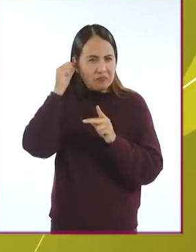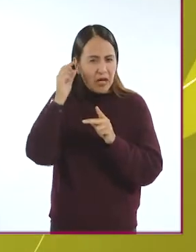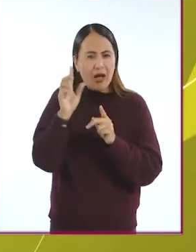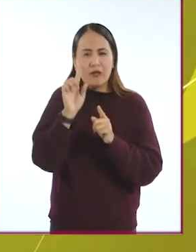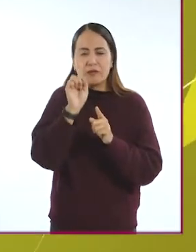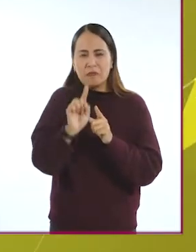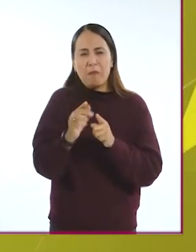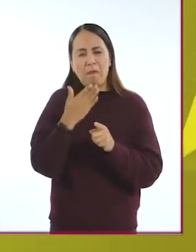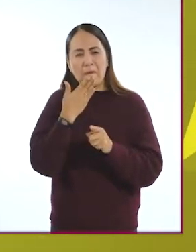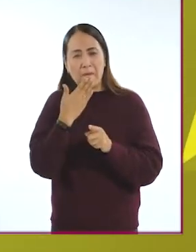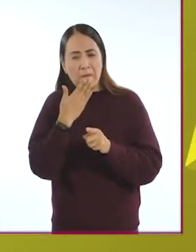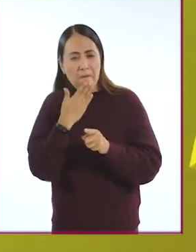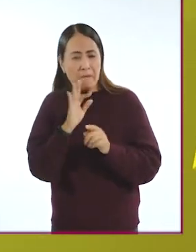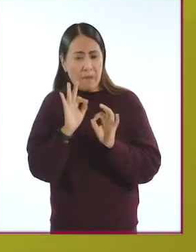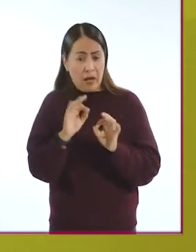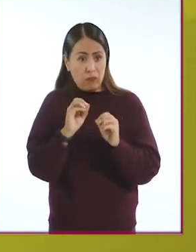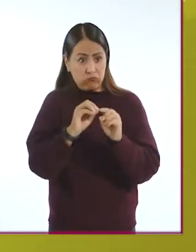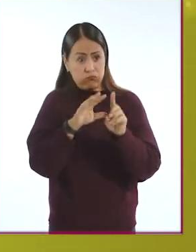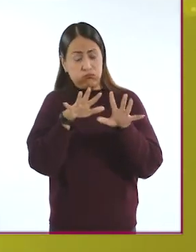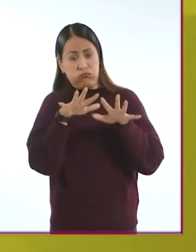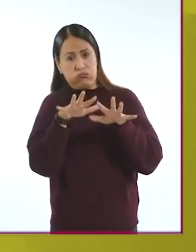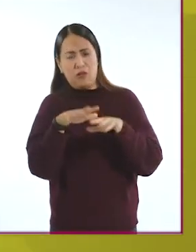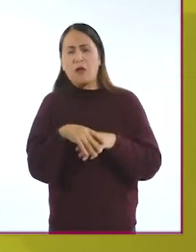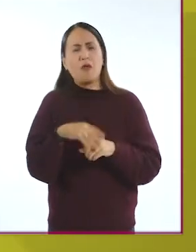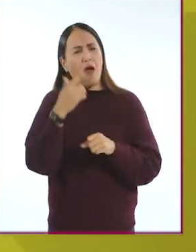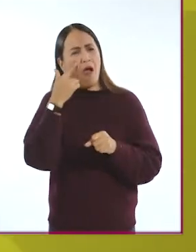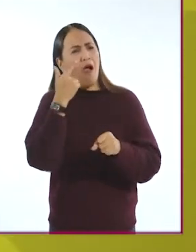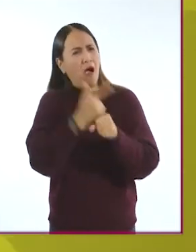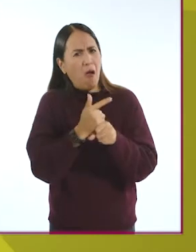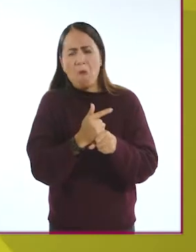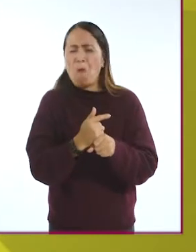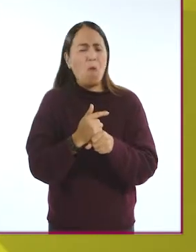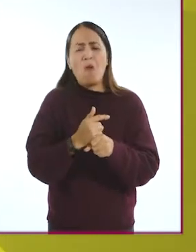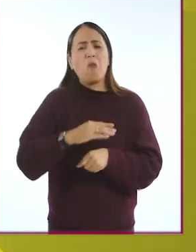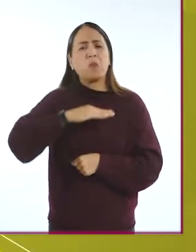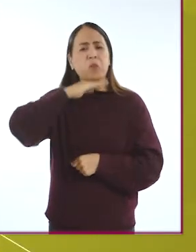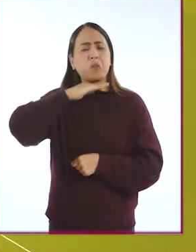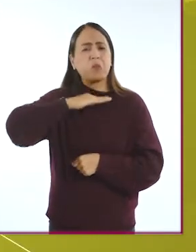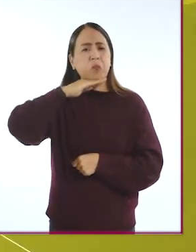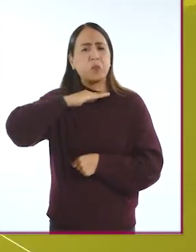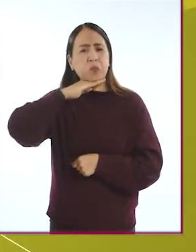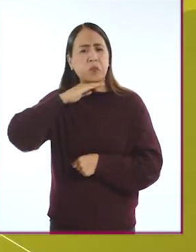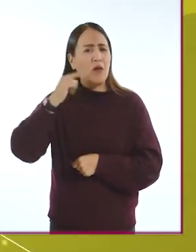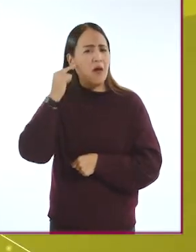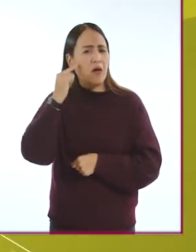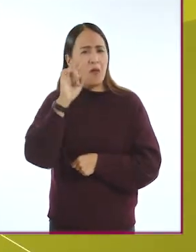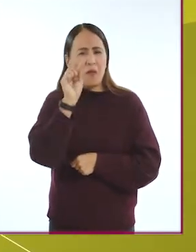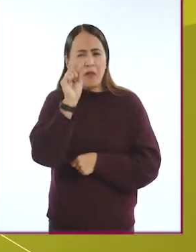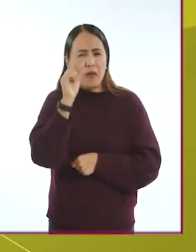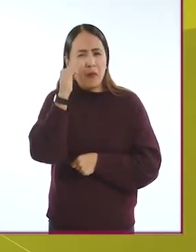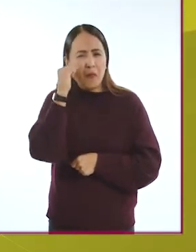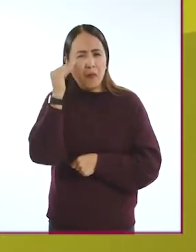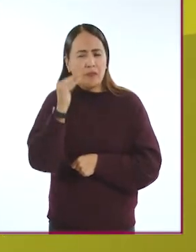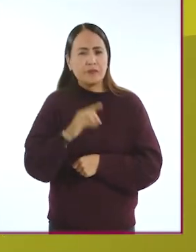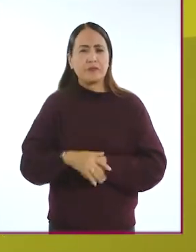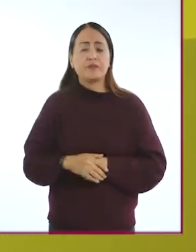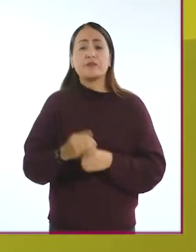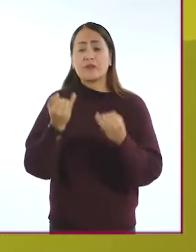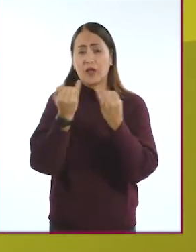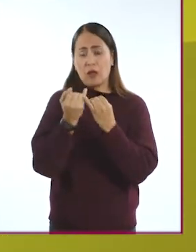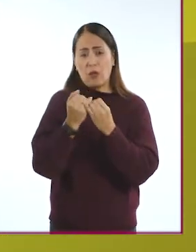y son dispositivos más discretos. Es decir, es más difícil percatarse que alguien los lleve puestos. Por su